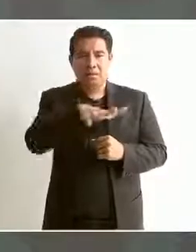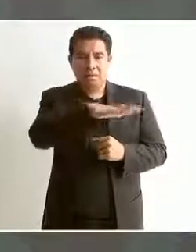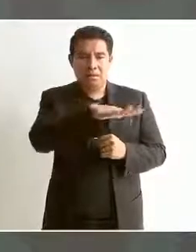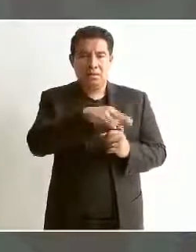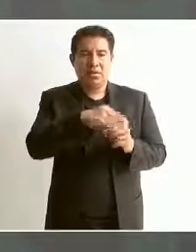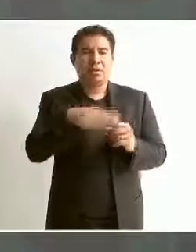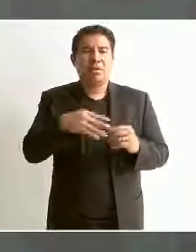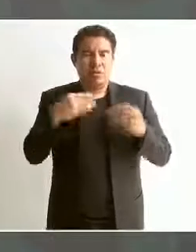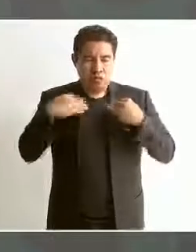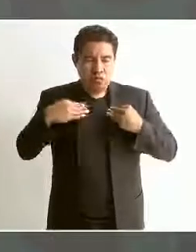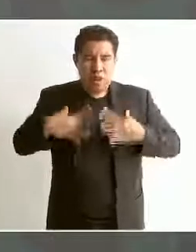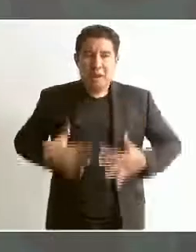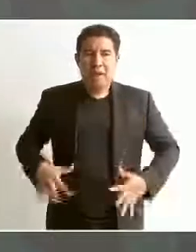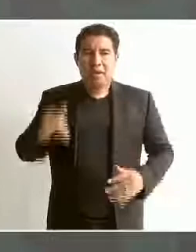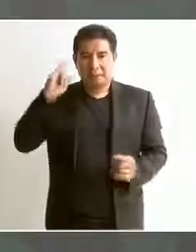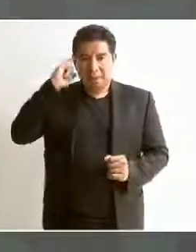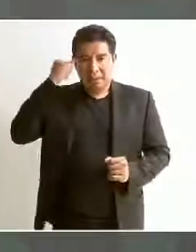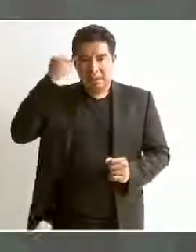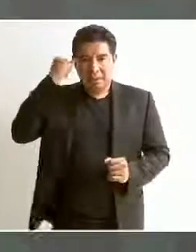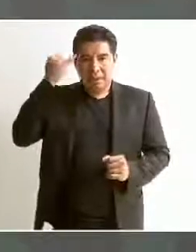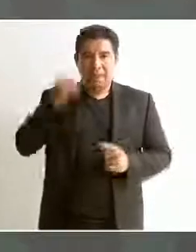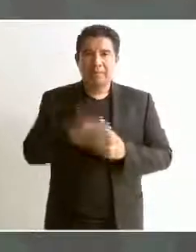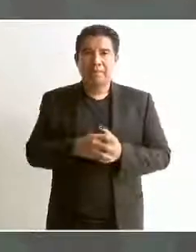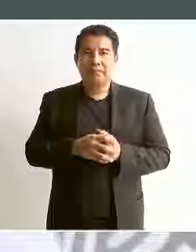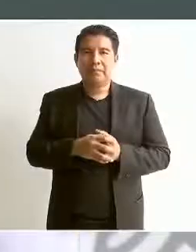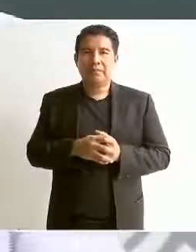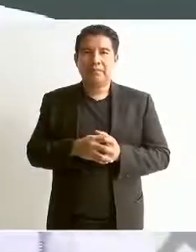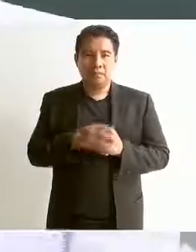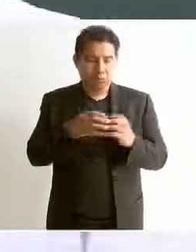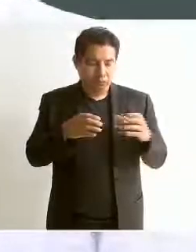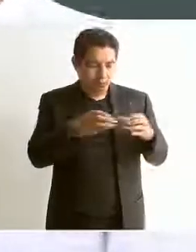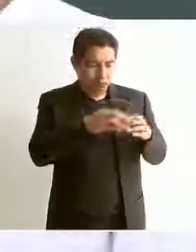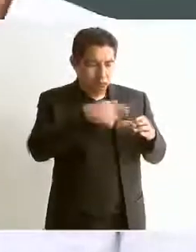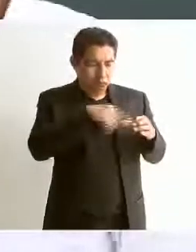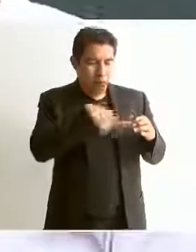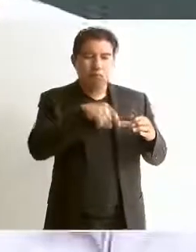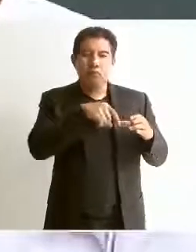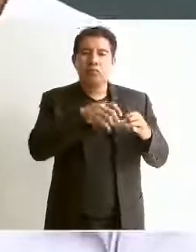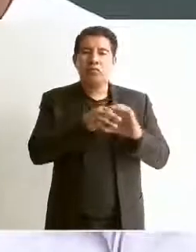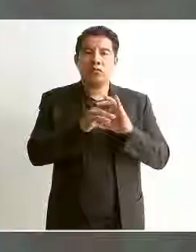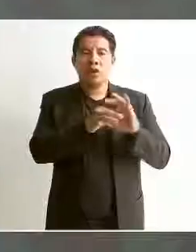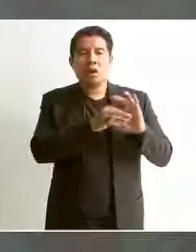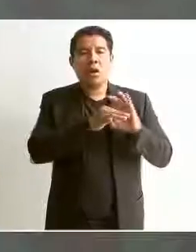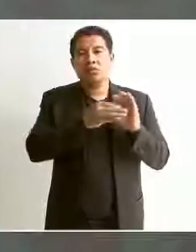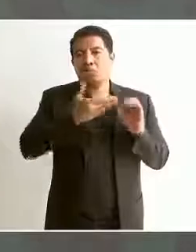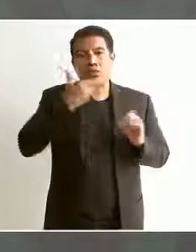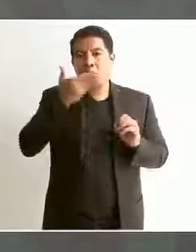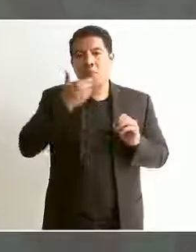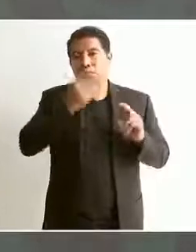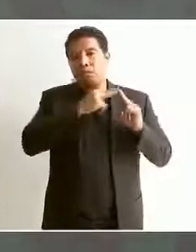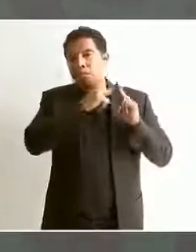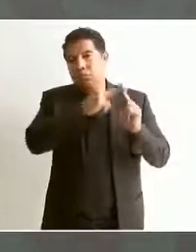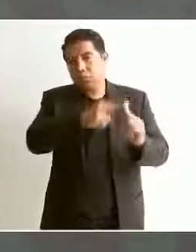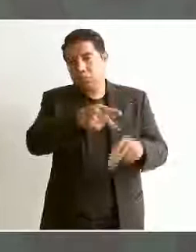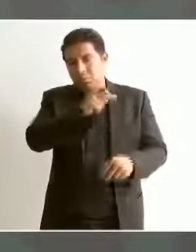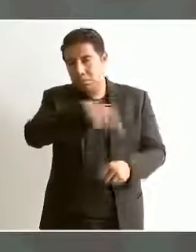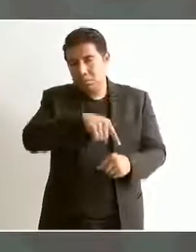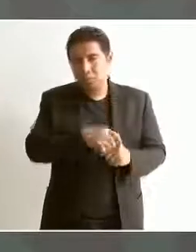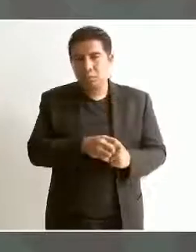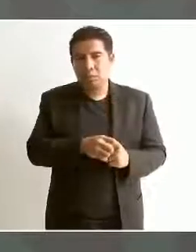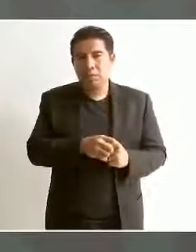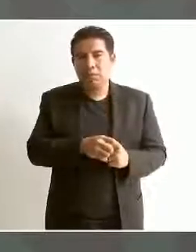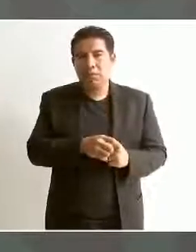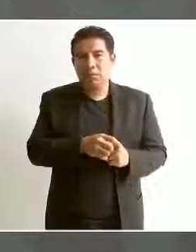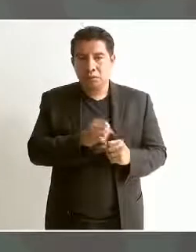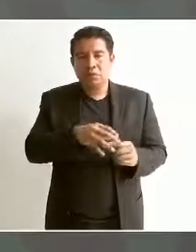indígena. Y la organización tradicional y tequio.